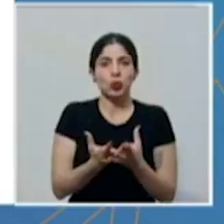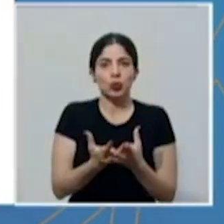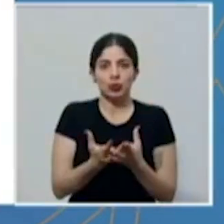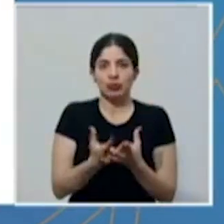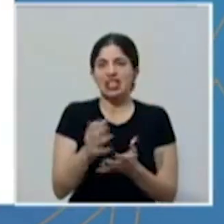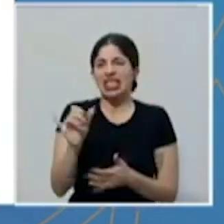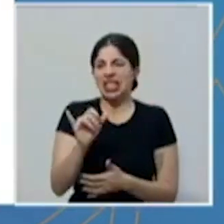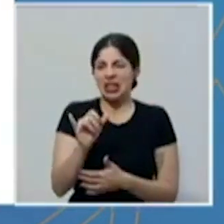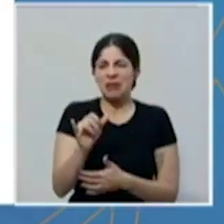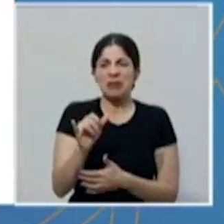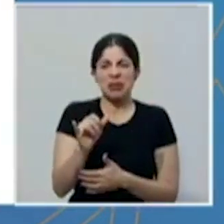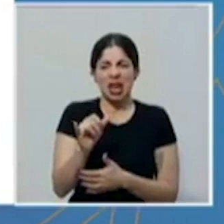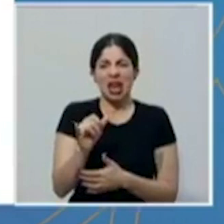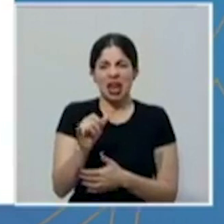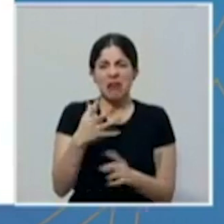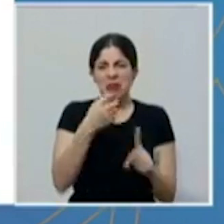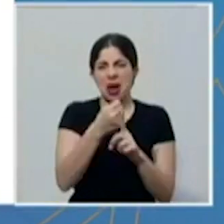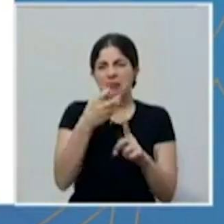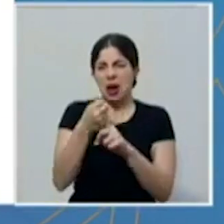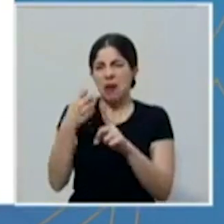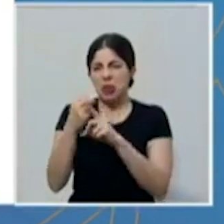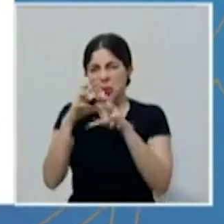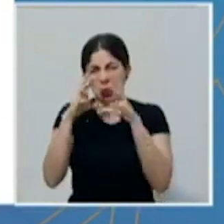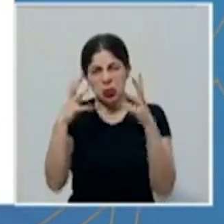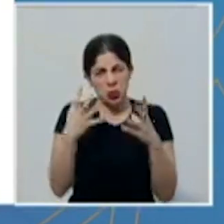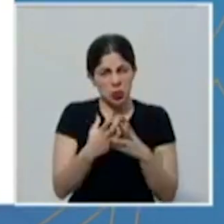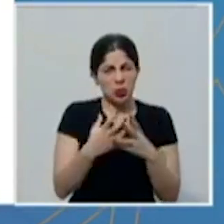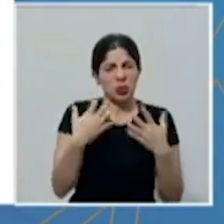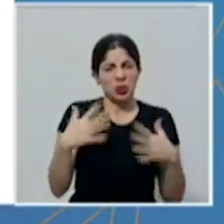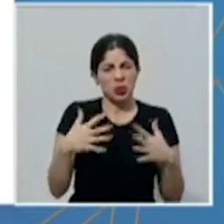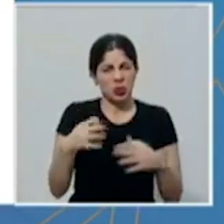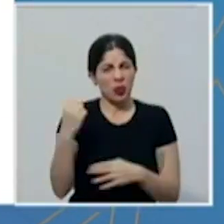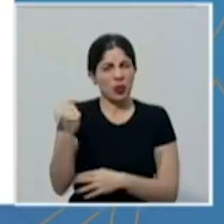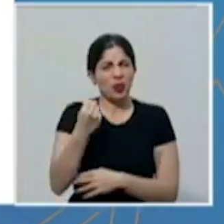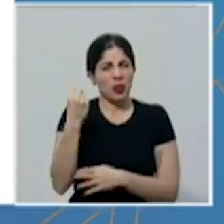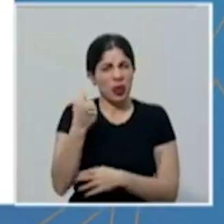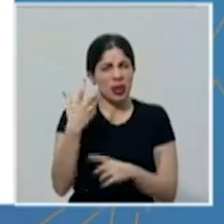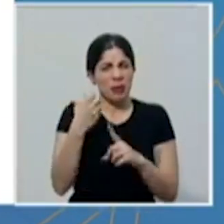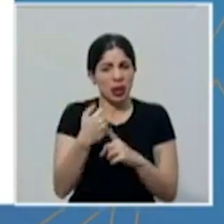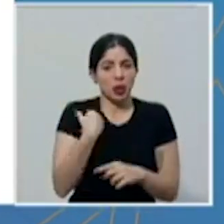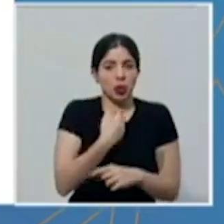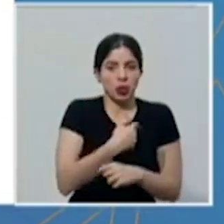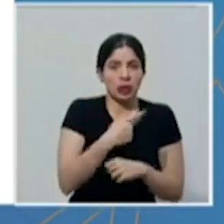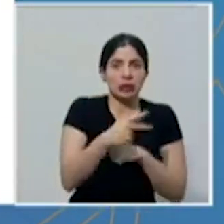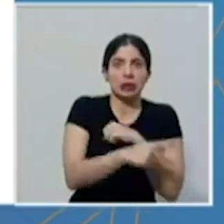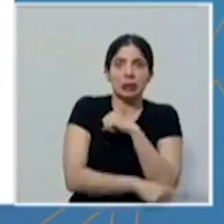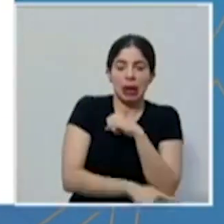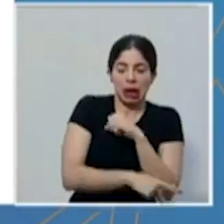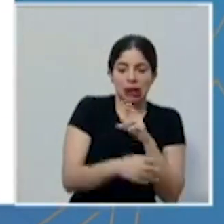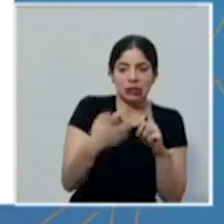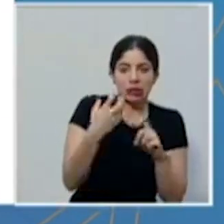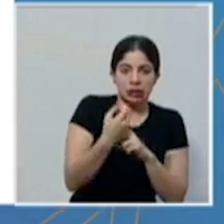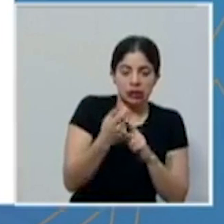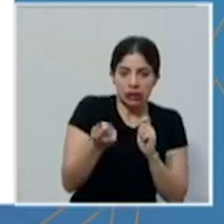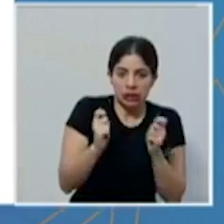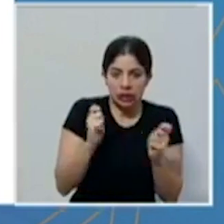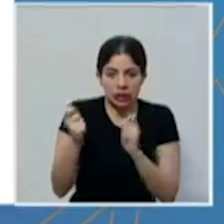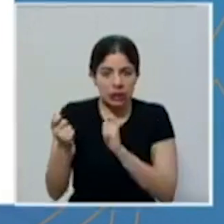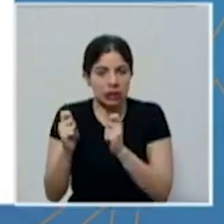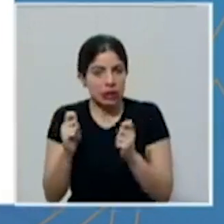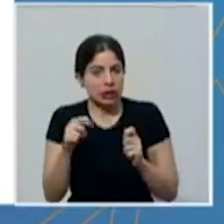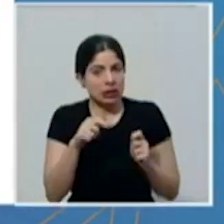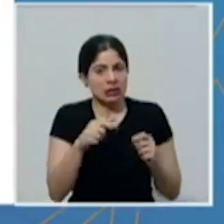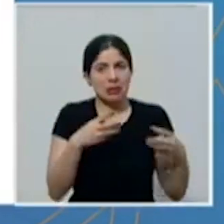también fuertes expresiones en nivel nacional y profundas afectaciones que nos han llevado como país a tomar medidas extraordinarias.